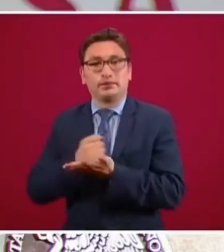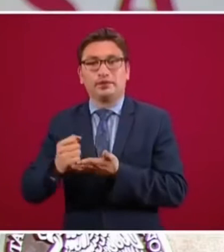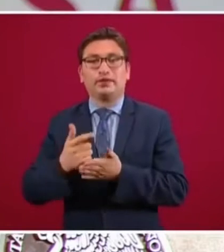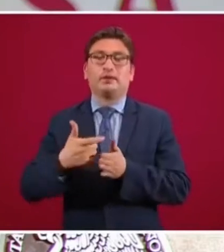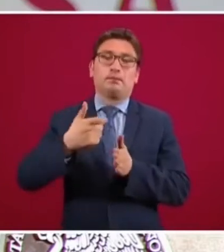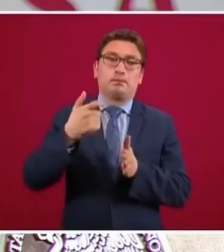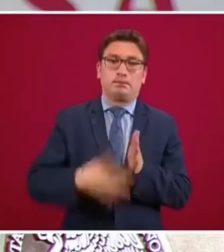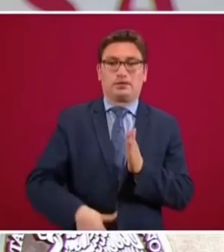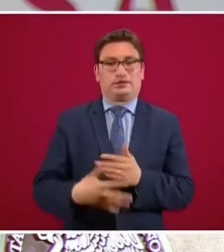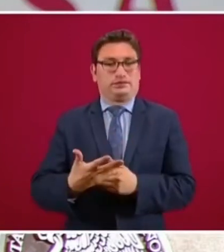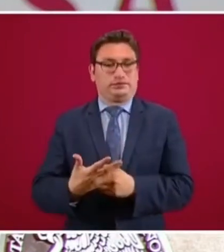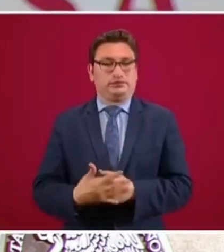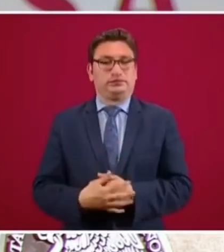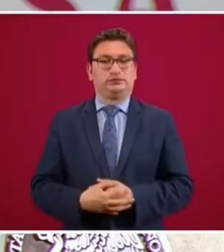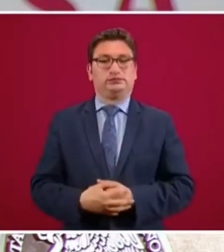barato.